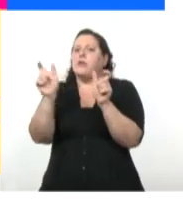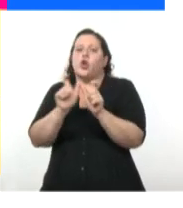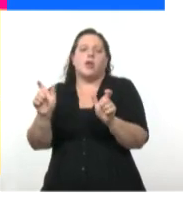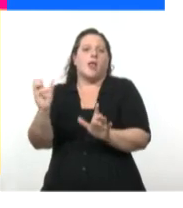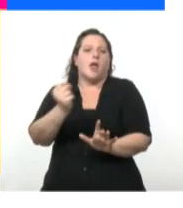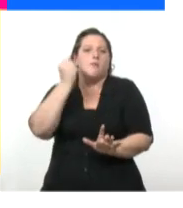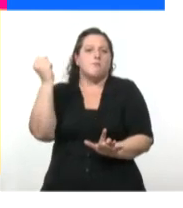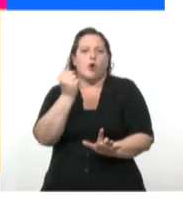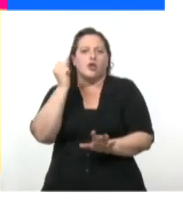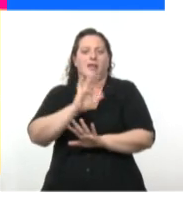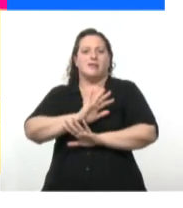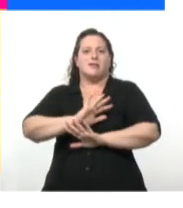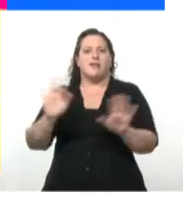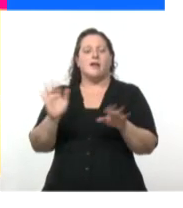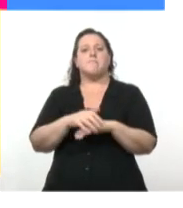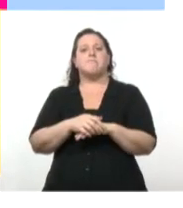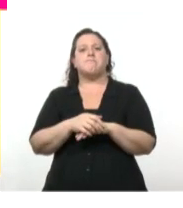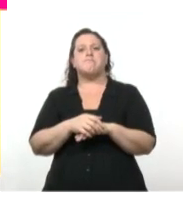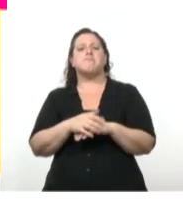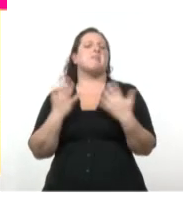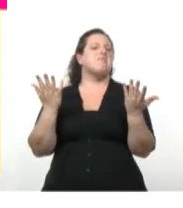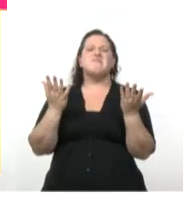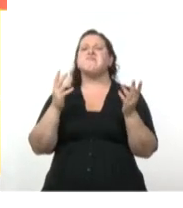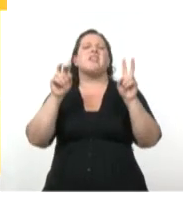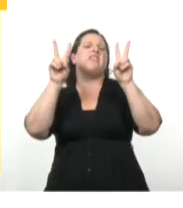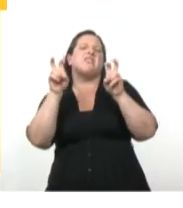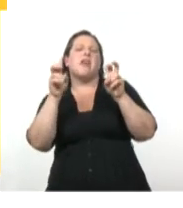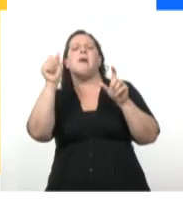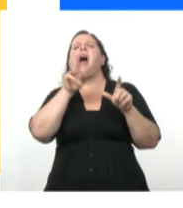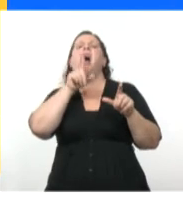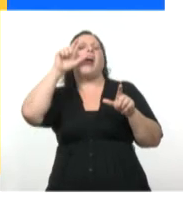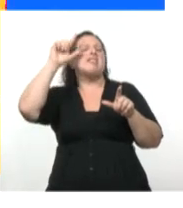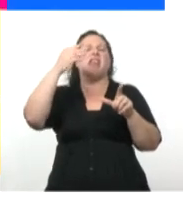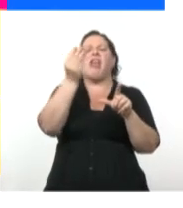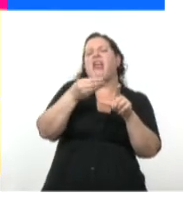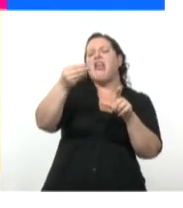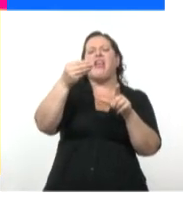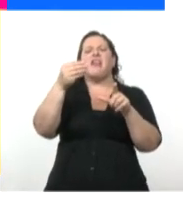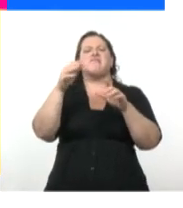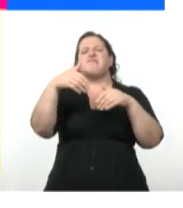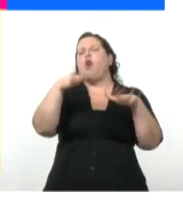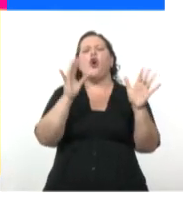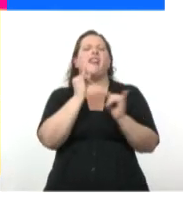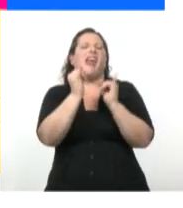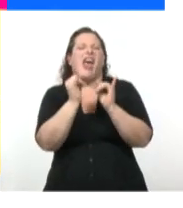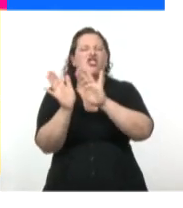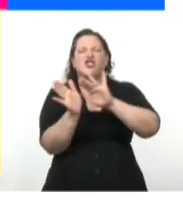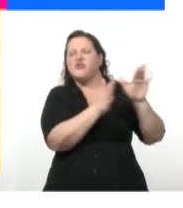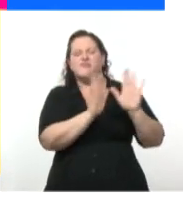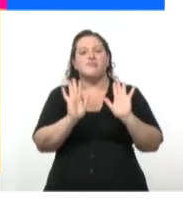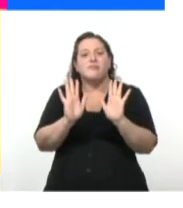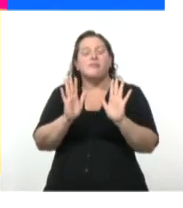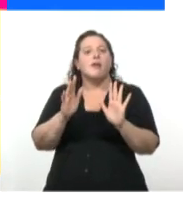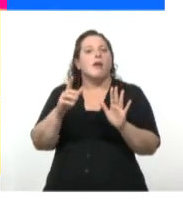más allá del juicio que tengamos respecto de sus cualidades artísticas o de sus valores como relato. Lo que pasa es hay una diferencia de contexto